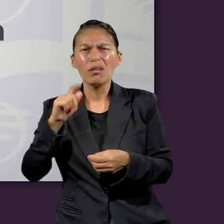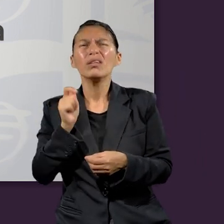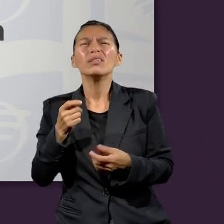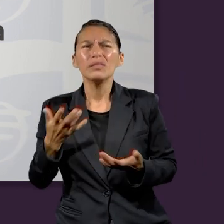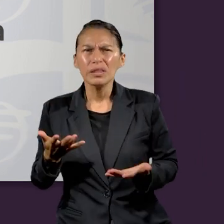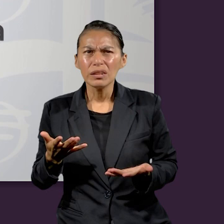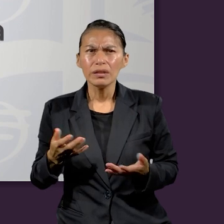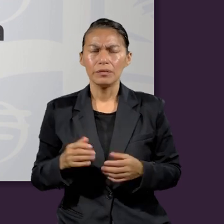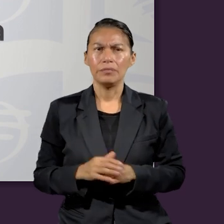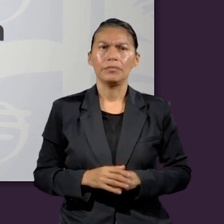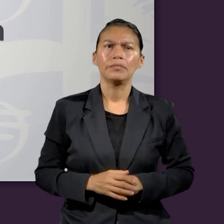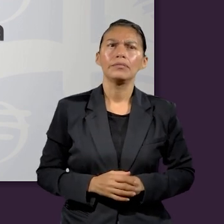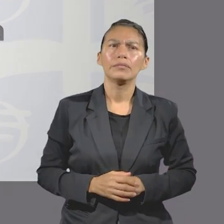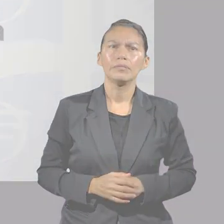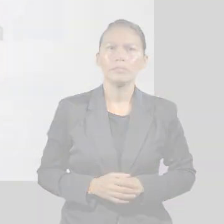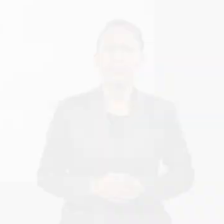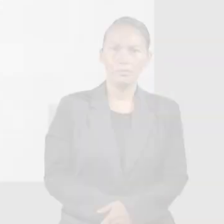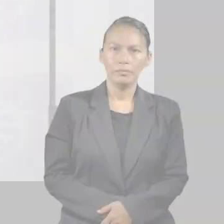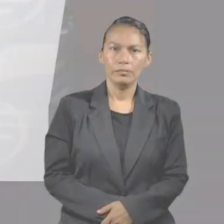hoy? Escuchemos.